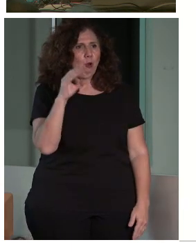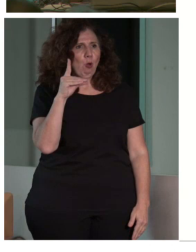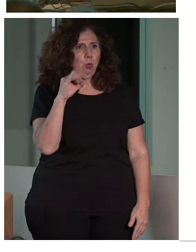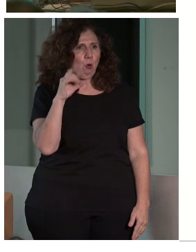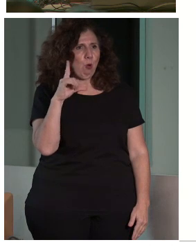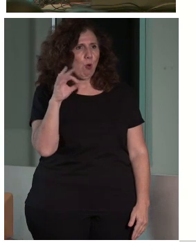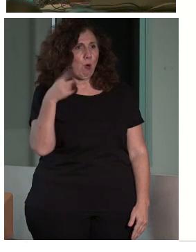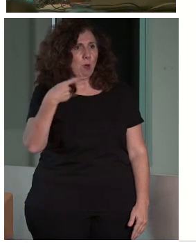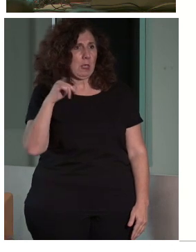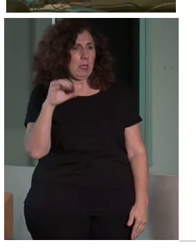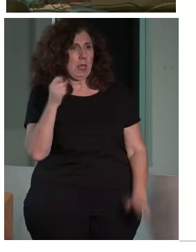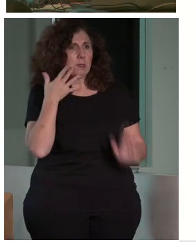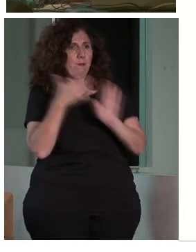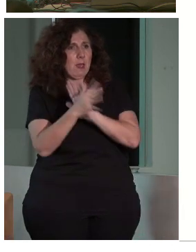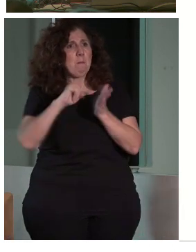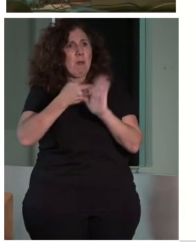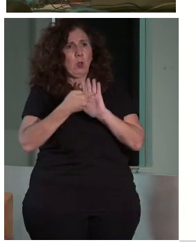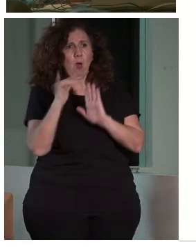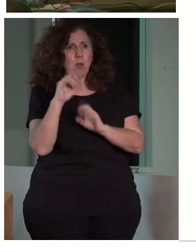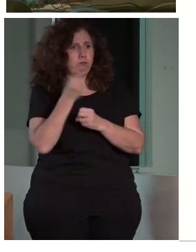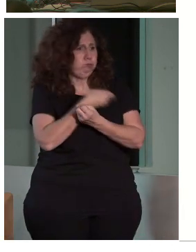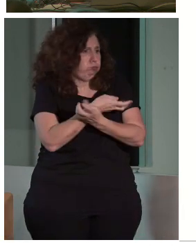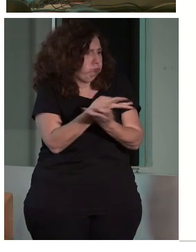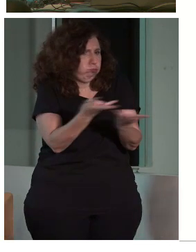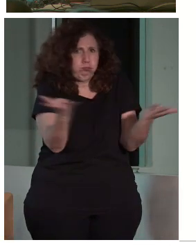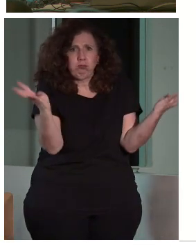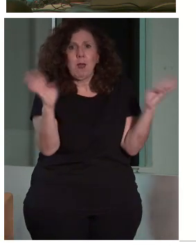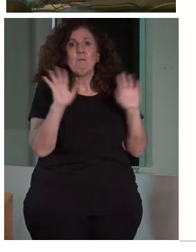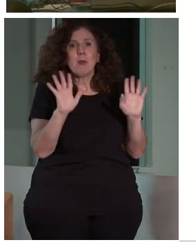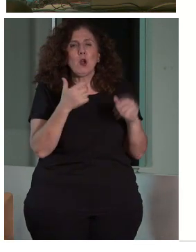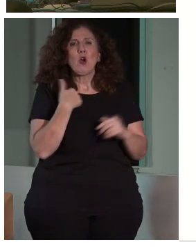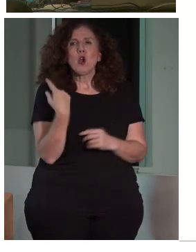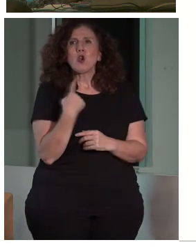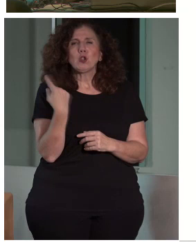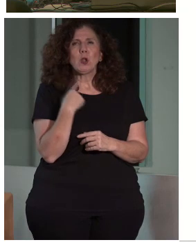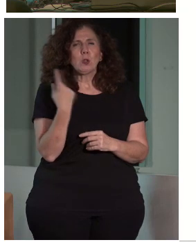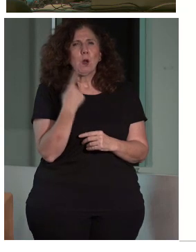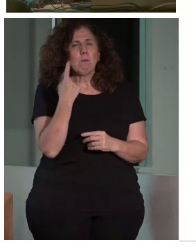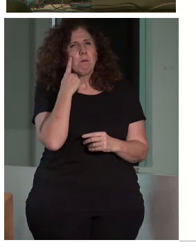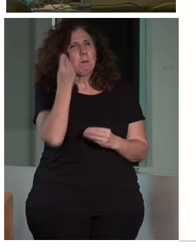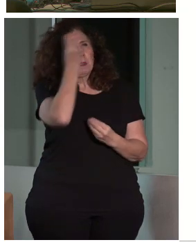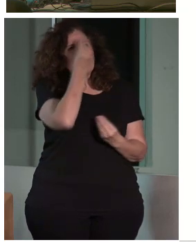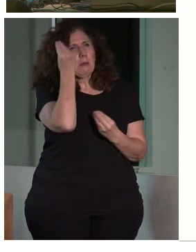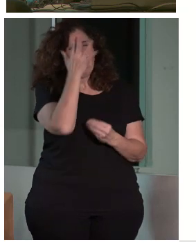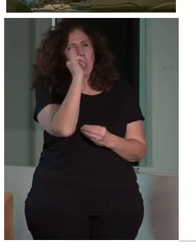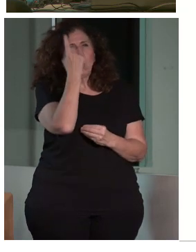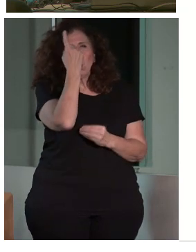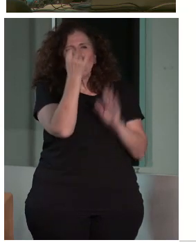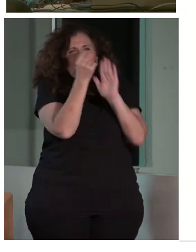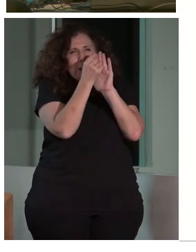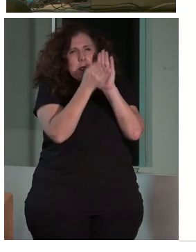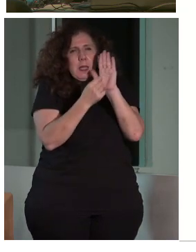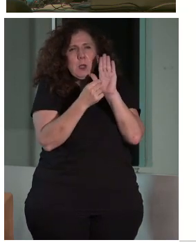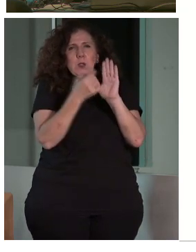dar un método único, dependerá de muchas cuestiones, pero sí que nos parecía que habían unos puntos fundamentales que se